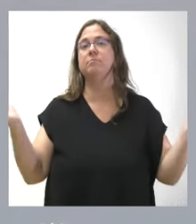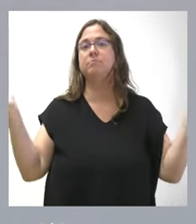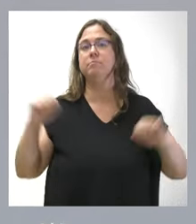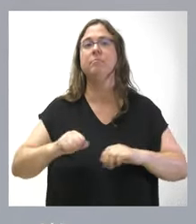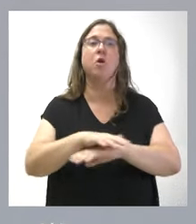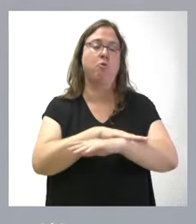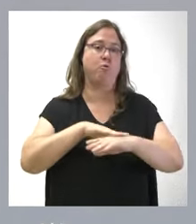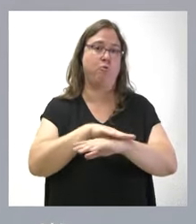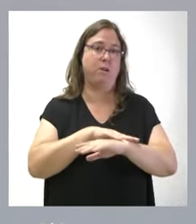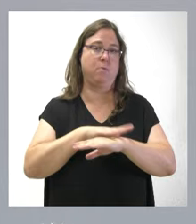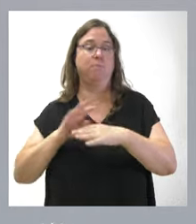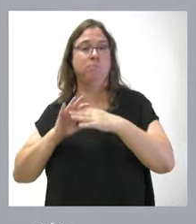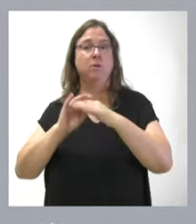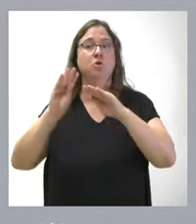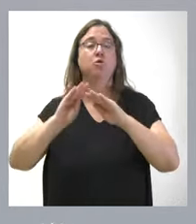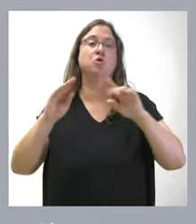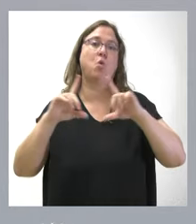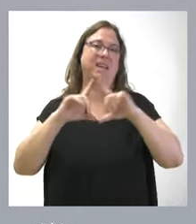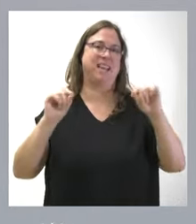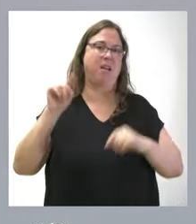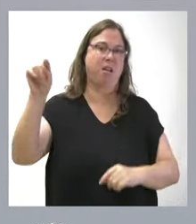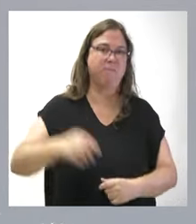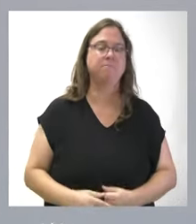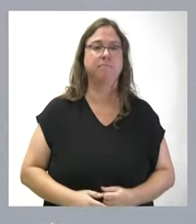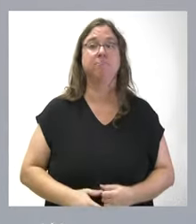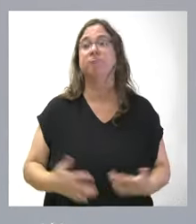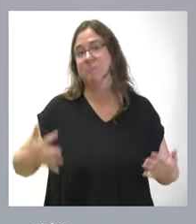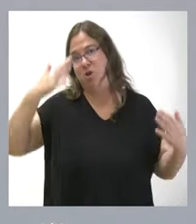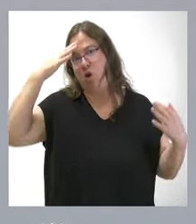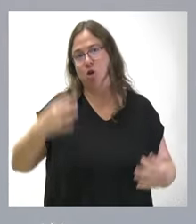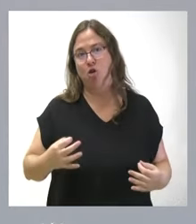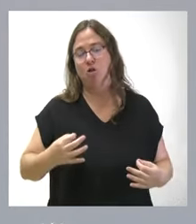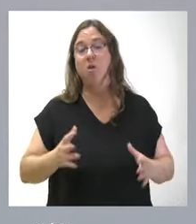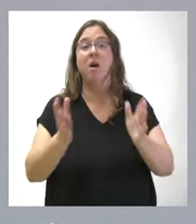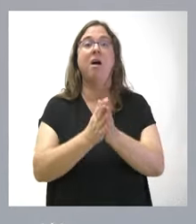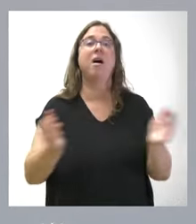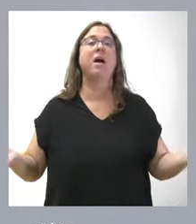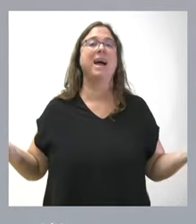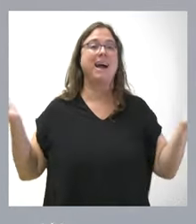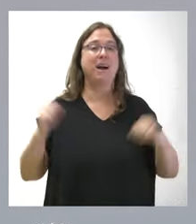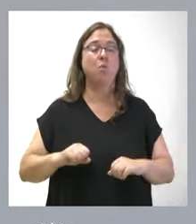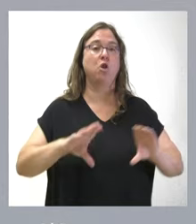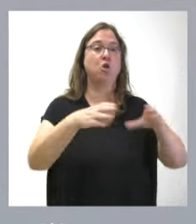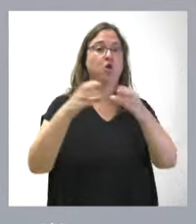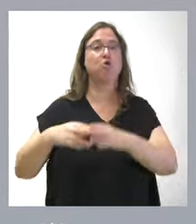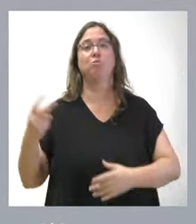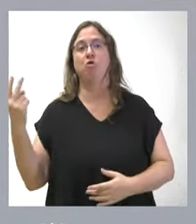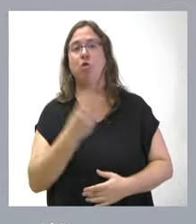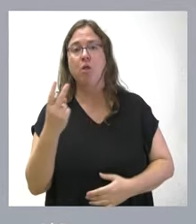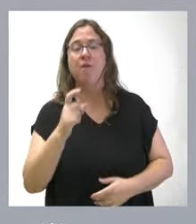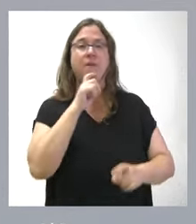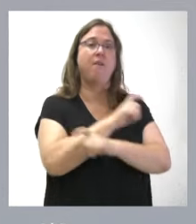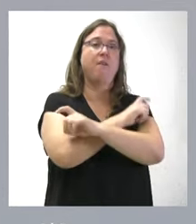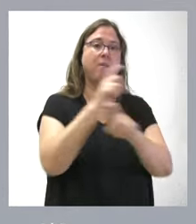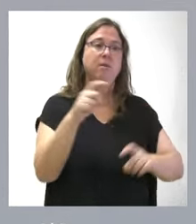Gobierno al dictado de Esquerra Republicana de Cataluña. Que, lógicamente, un acuerdo entre dos partidos políticos o un anuncio de